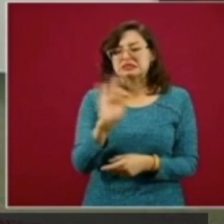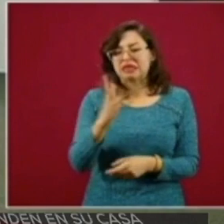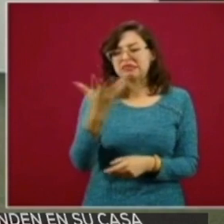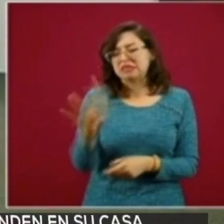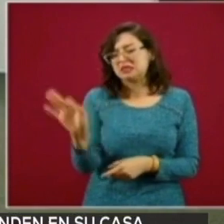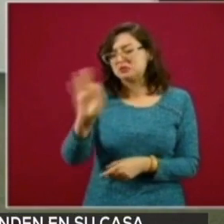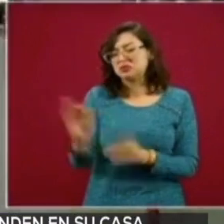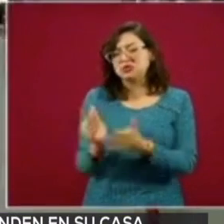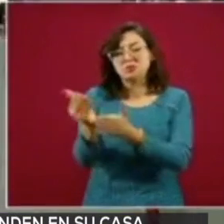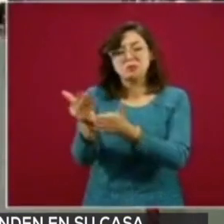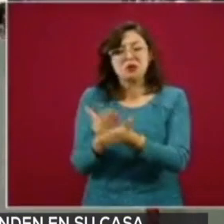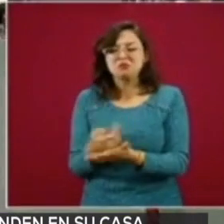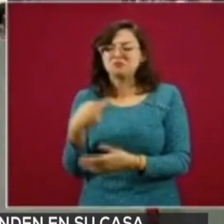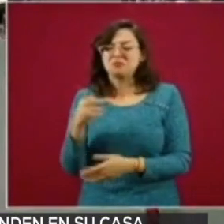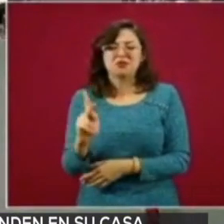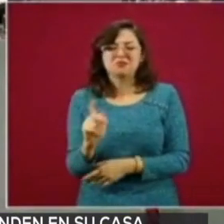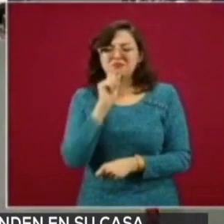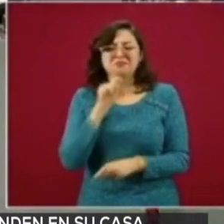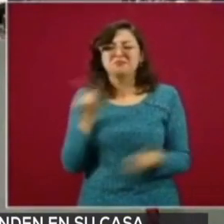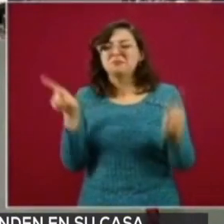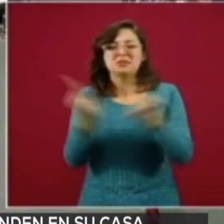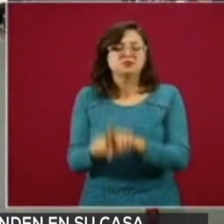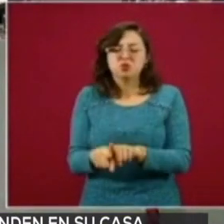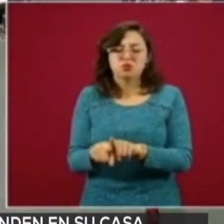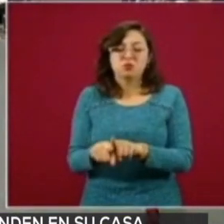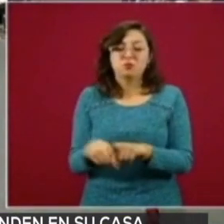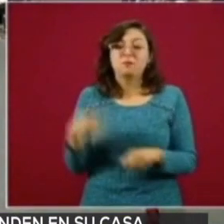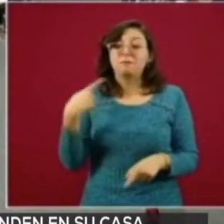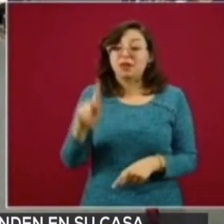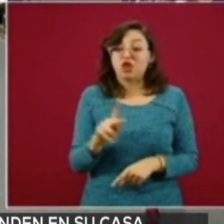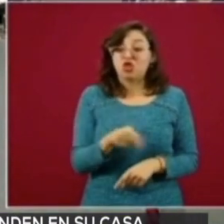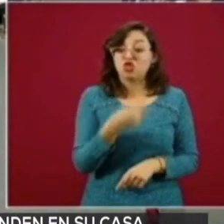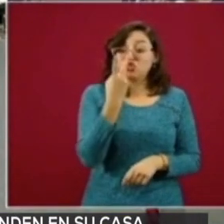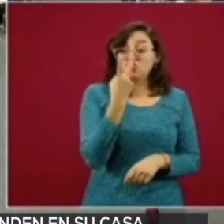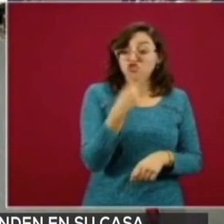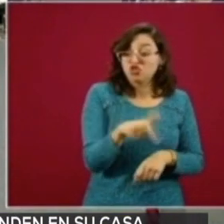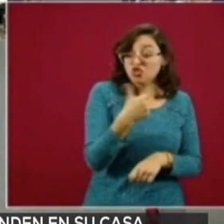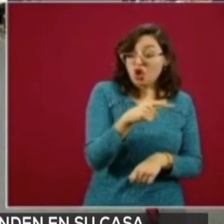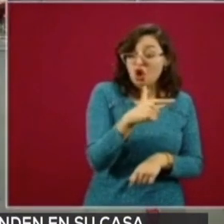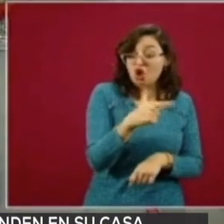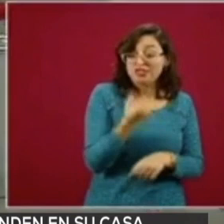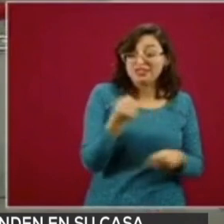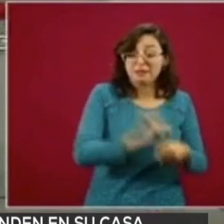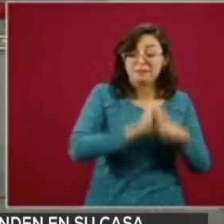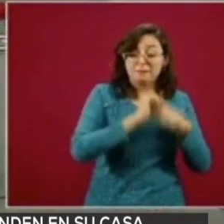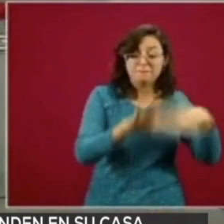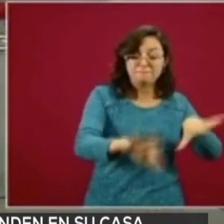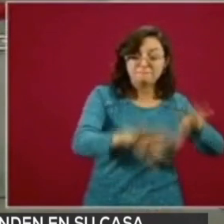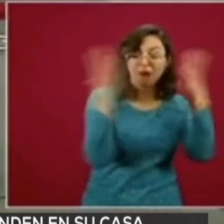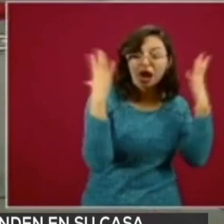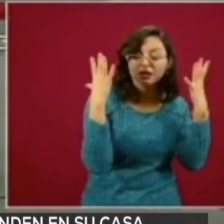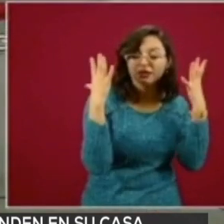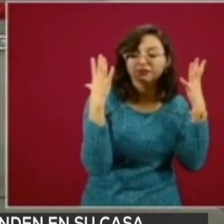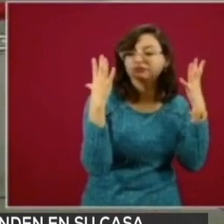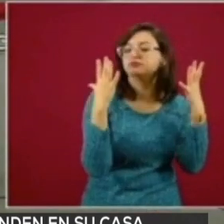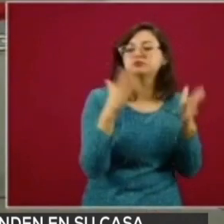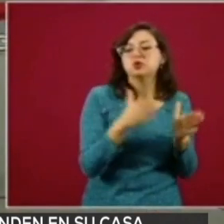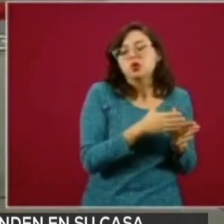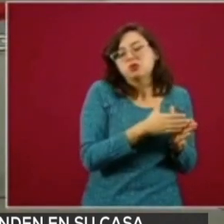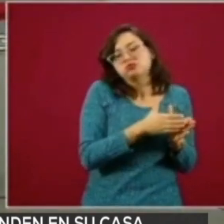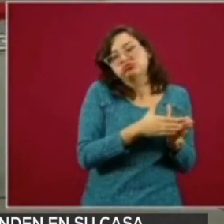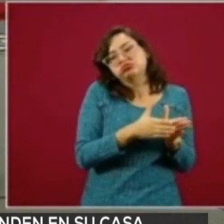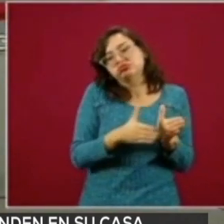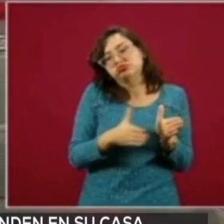por ciento menos, pero es en general la misma. Pero en lugar de que ocurra en 12 semanas, ocurre en muchas semanas.